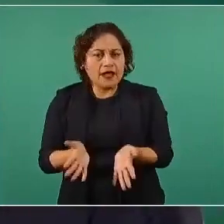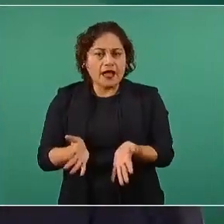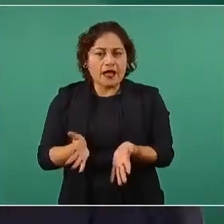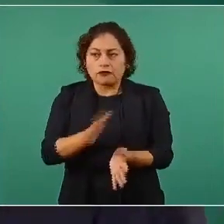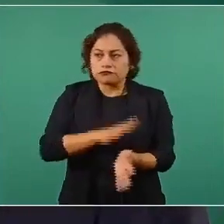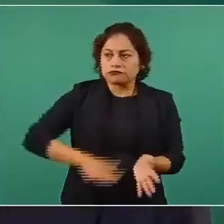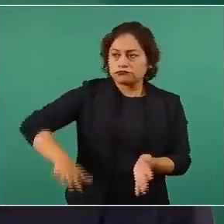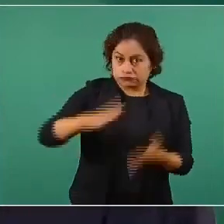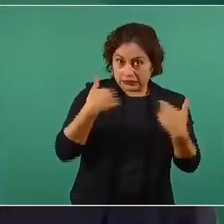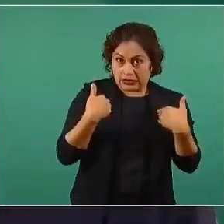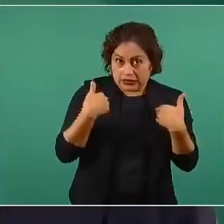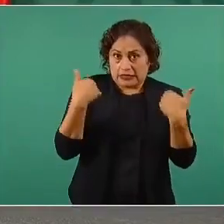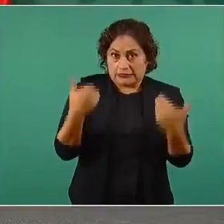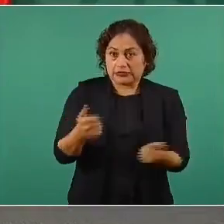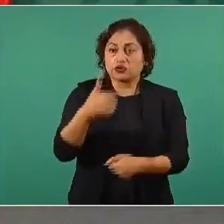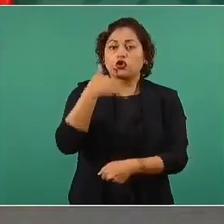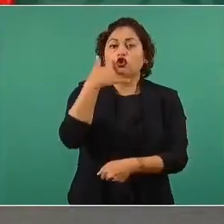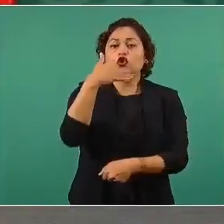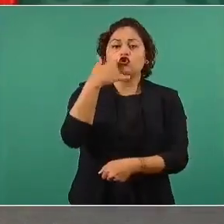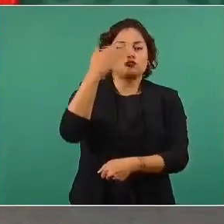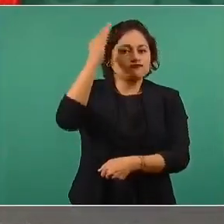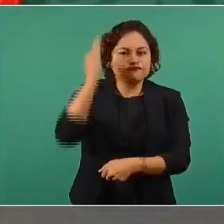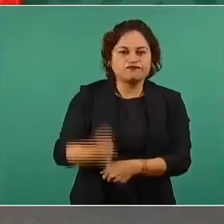la corrupción, que no se permite la impunidad